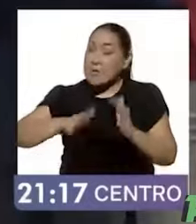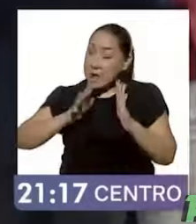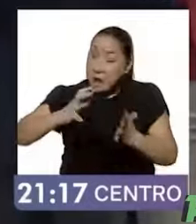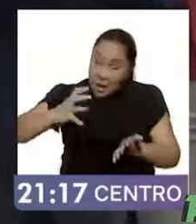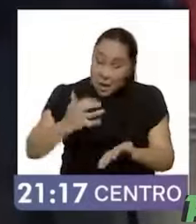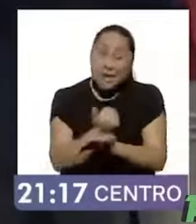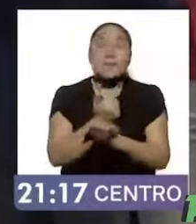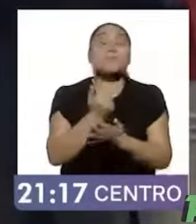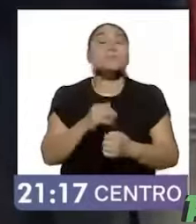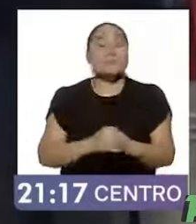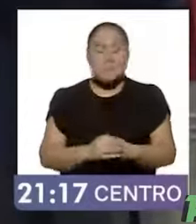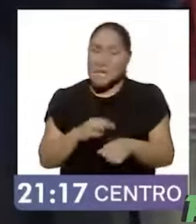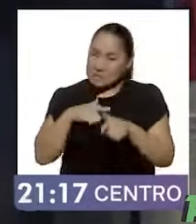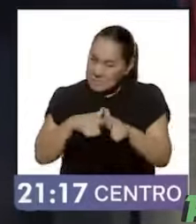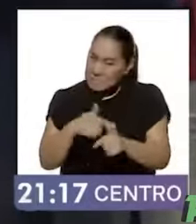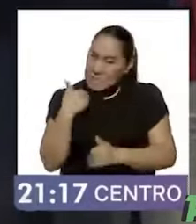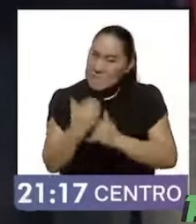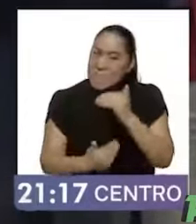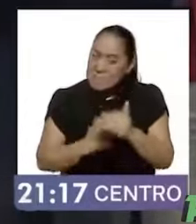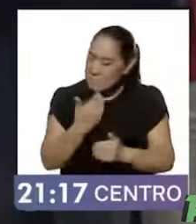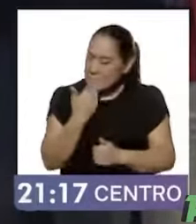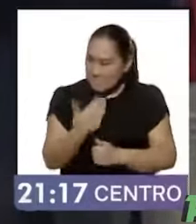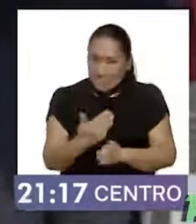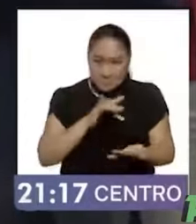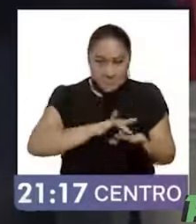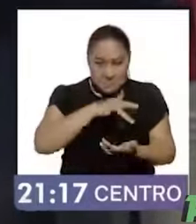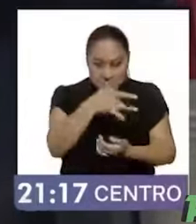y vamos a salir adelante. Gracias.